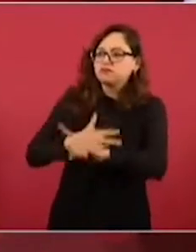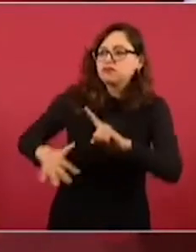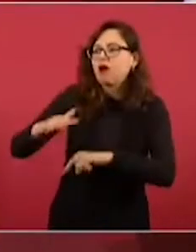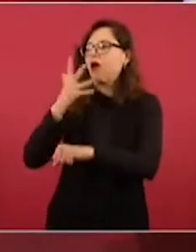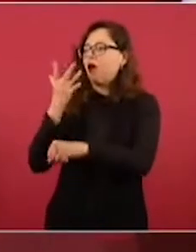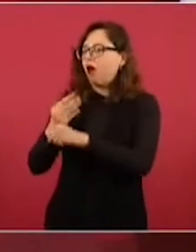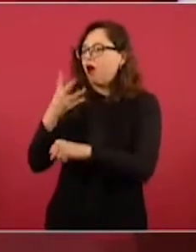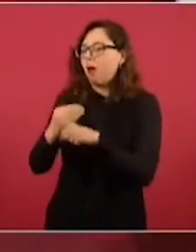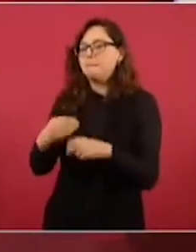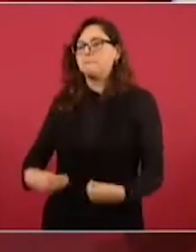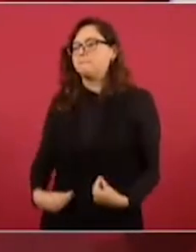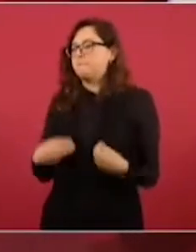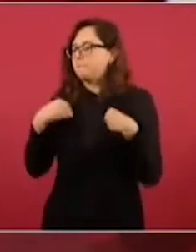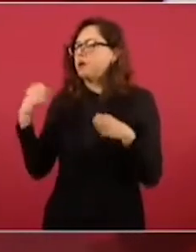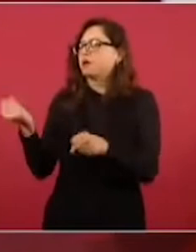de trabajo,